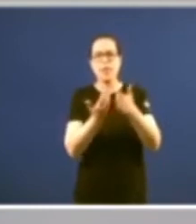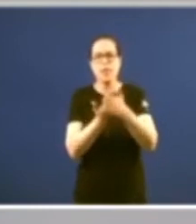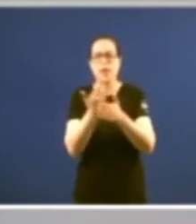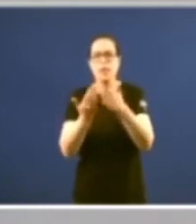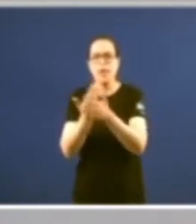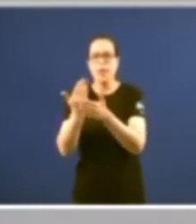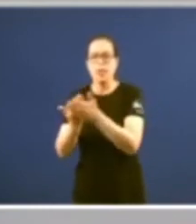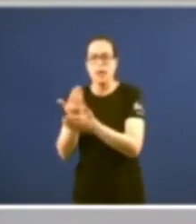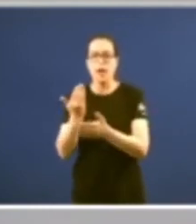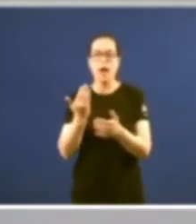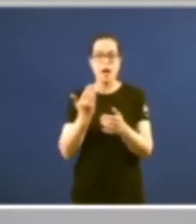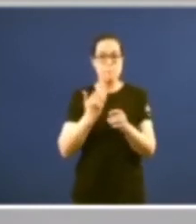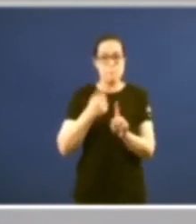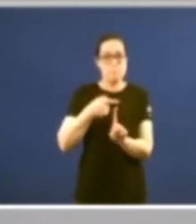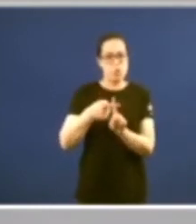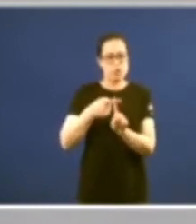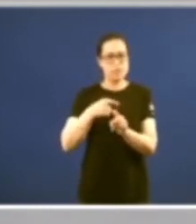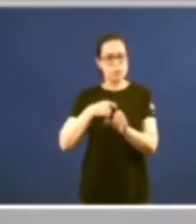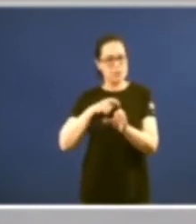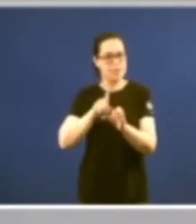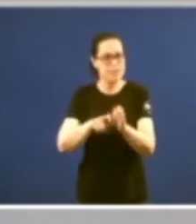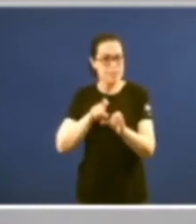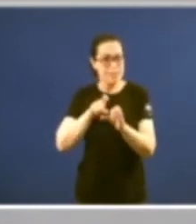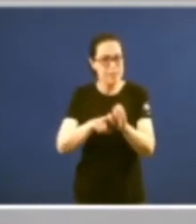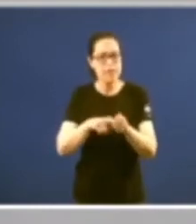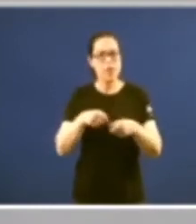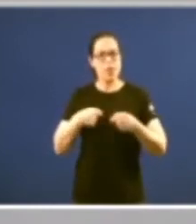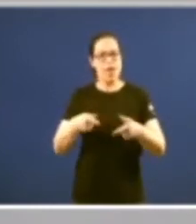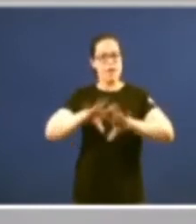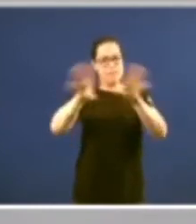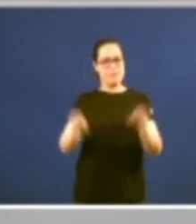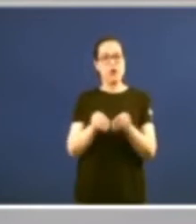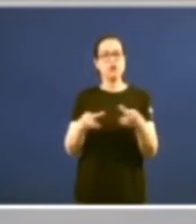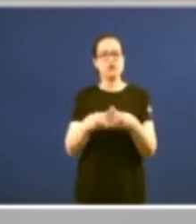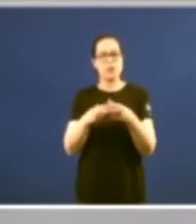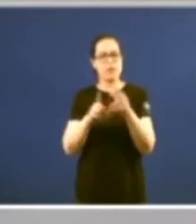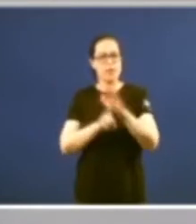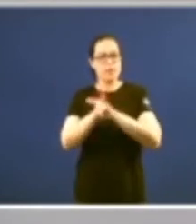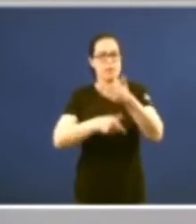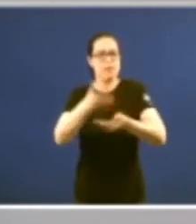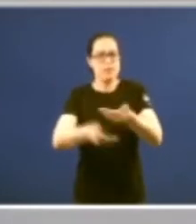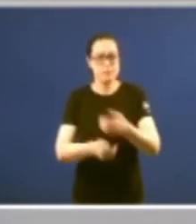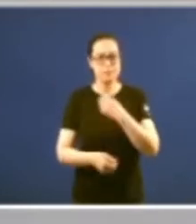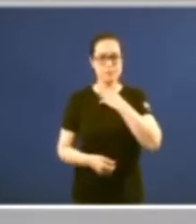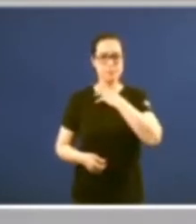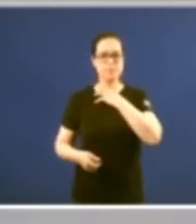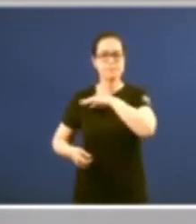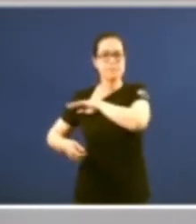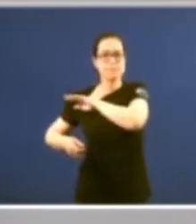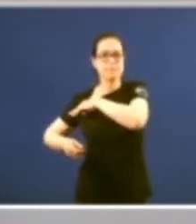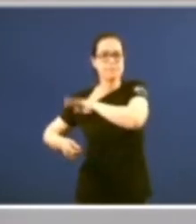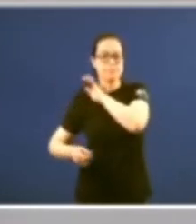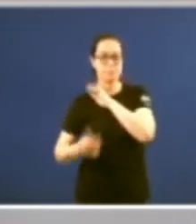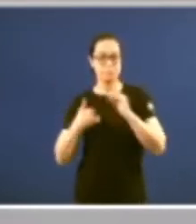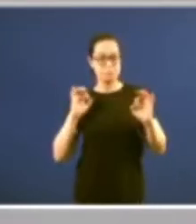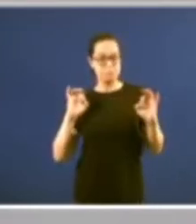su intervención positiva propician el avance de la sociedad el avance de nuestra sociedad y llegado el momento de